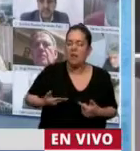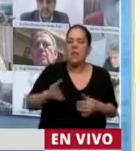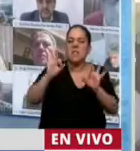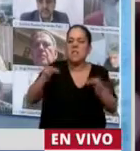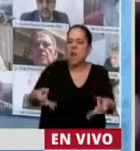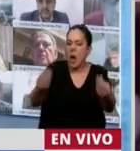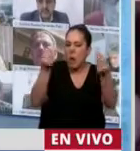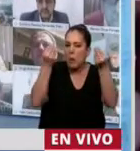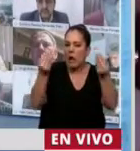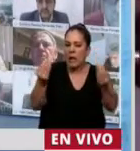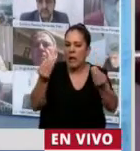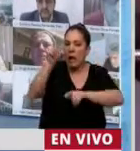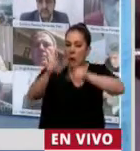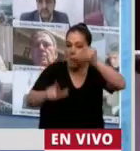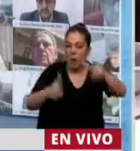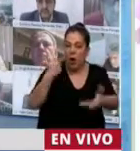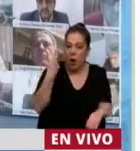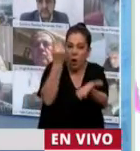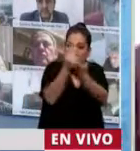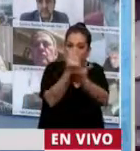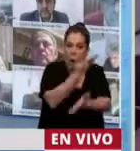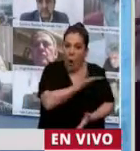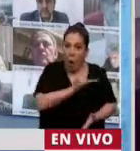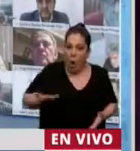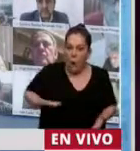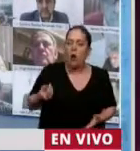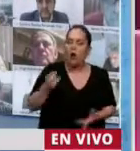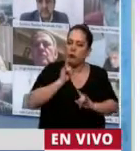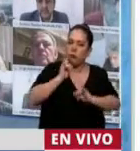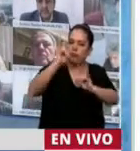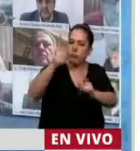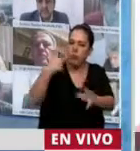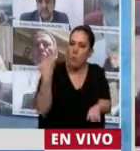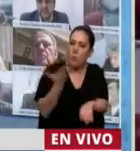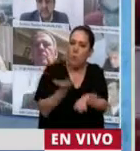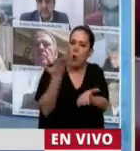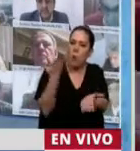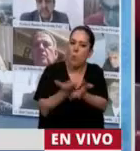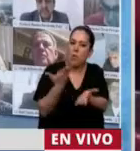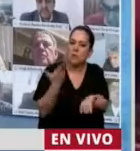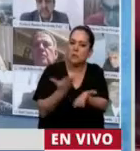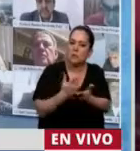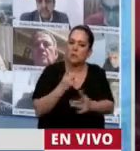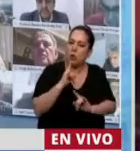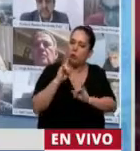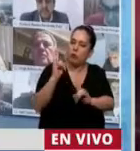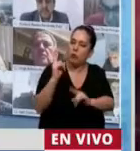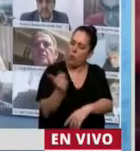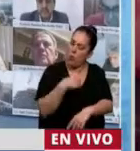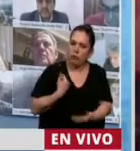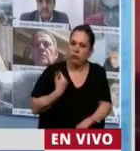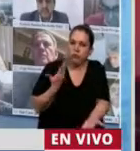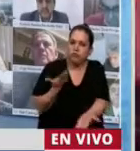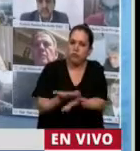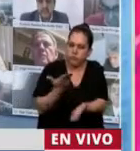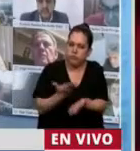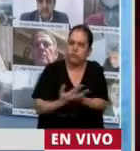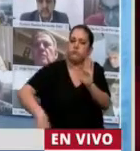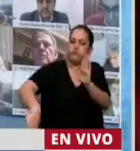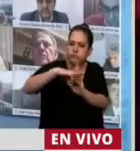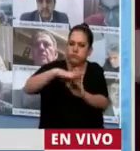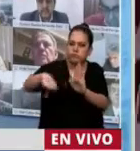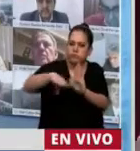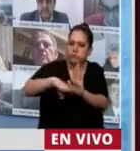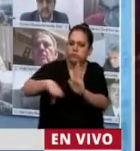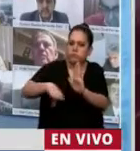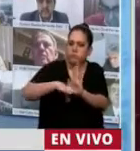productiva. José Luis, ¿quedó alguna ley importante que no se pudo sesionar en la jornada de ayer? No, no, no. Salió todo lo que estaba